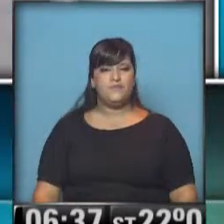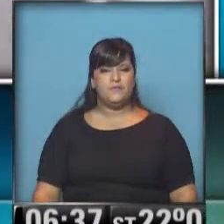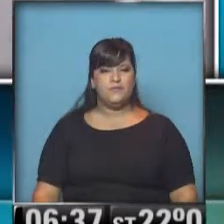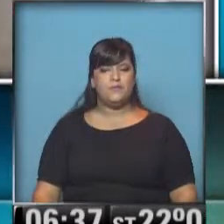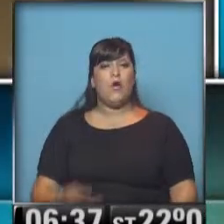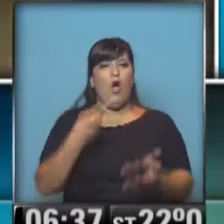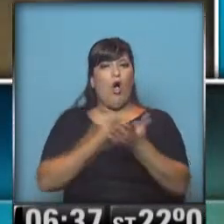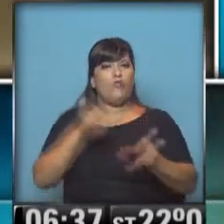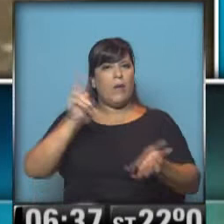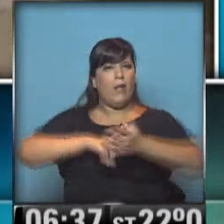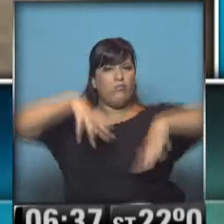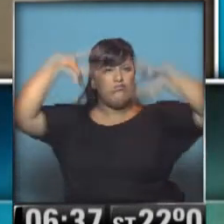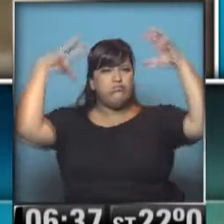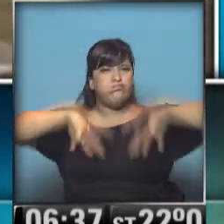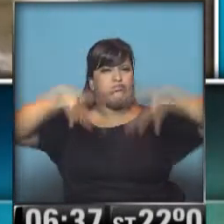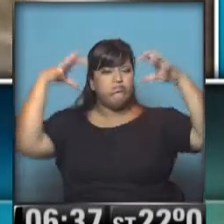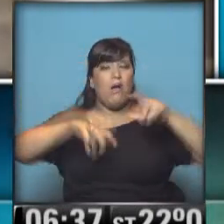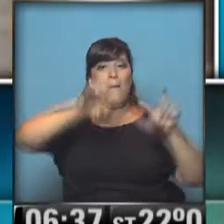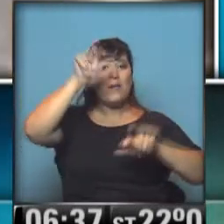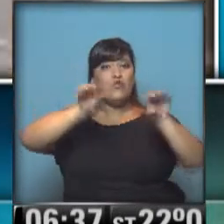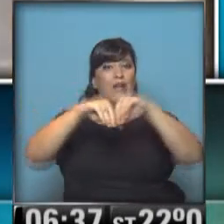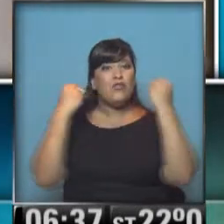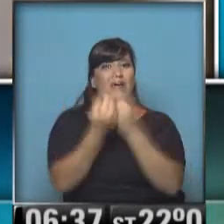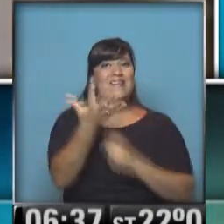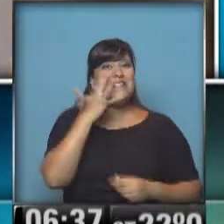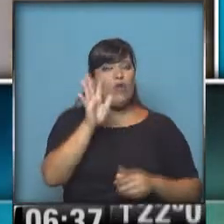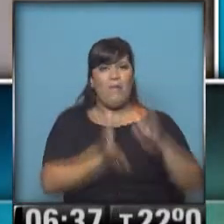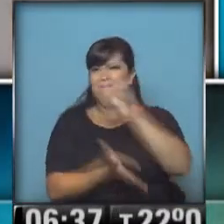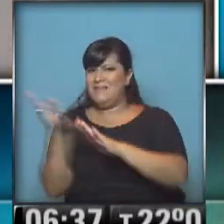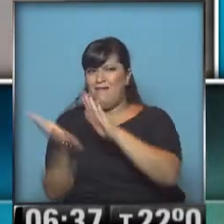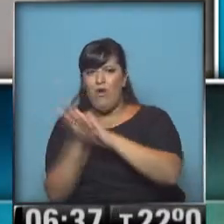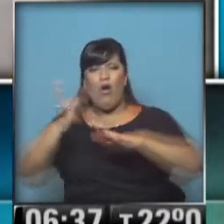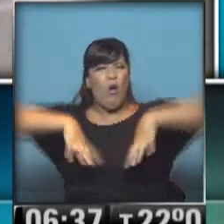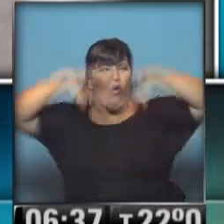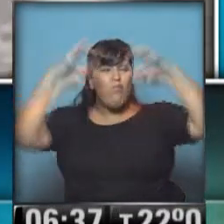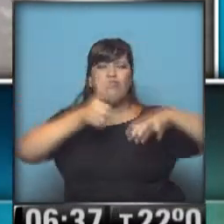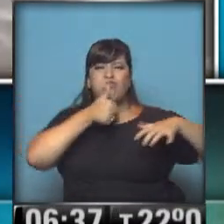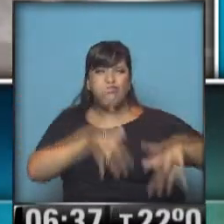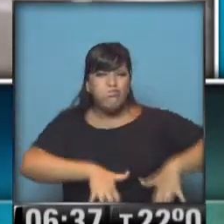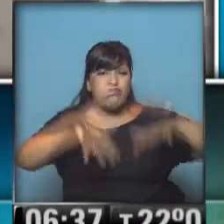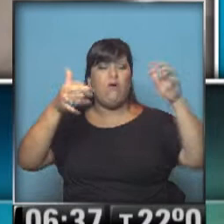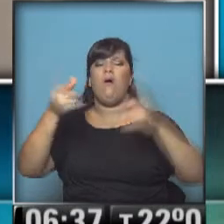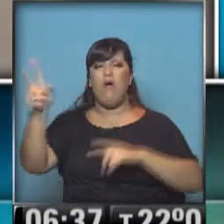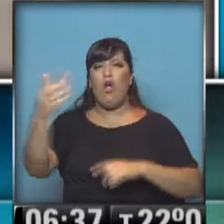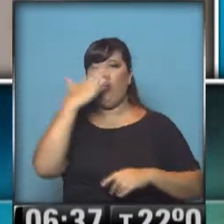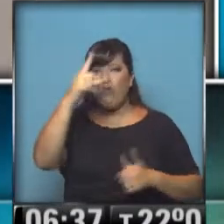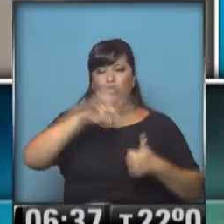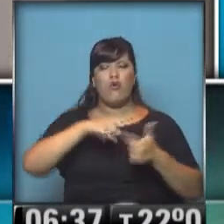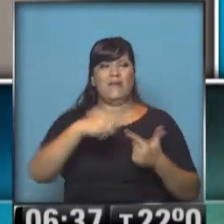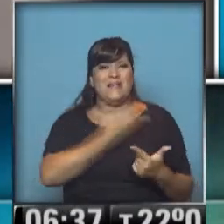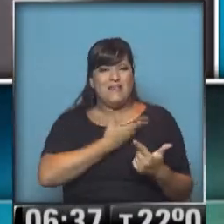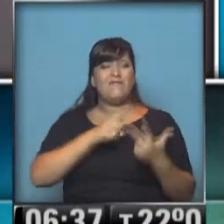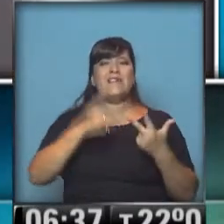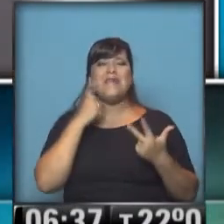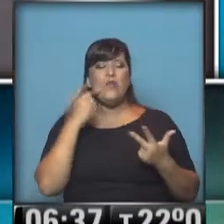Nuevo temporal, hay 5.000 evacuados. Las últimas tormentas provocaron desbordes de ríos e inundaciones en Córdoba, Santa Fe, San